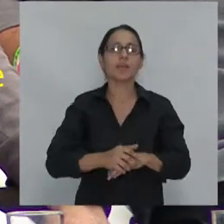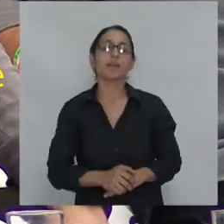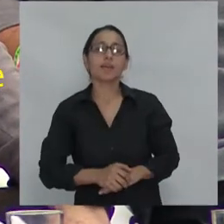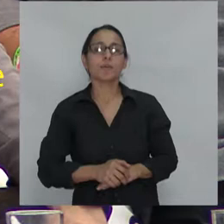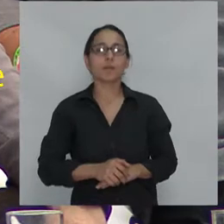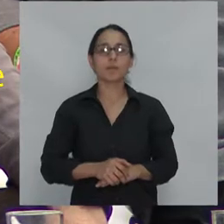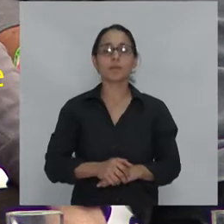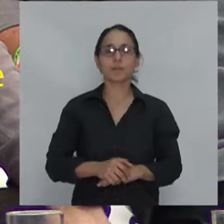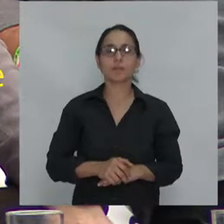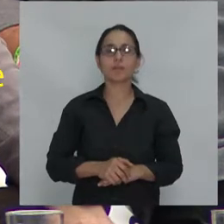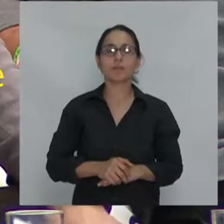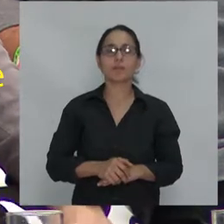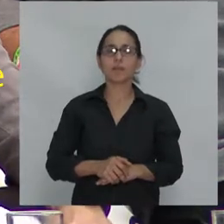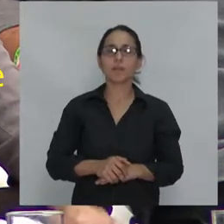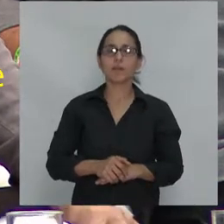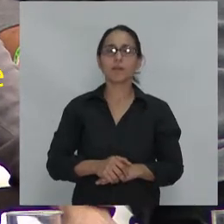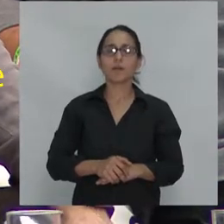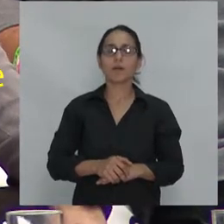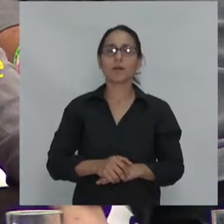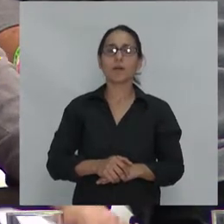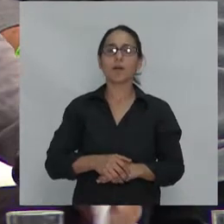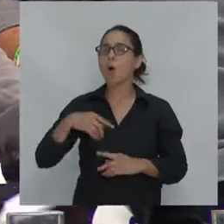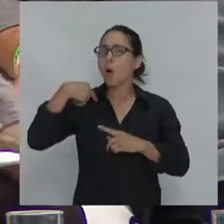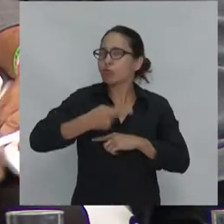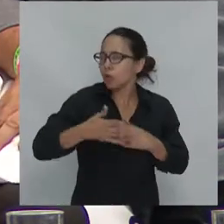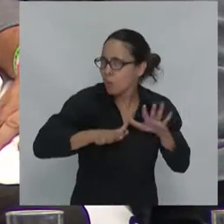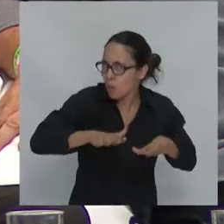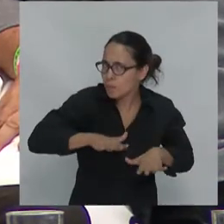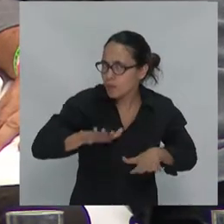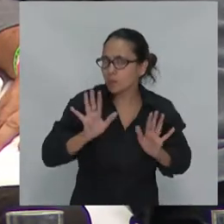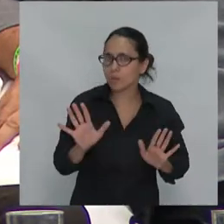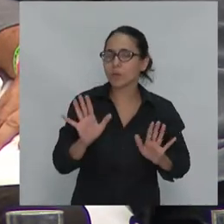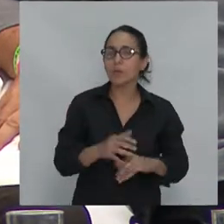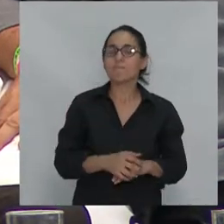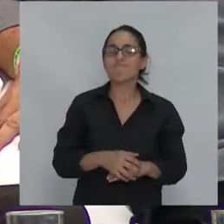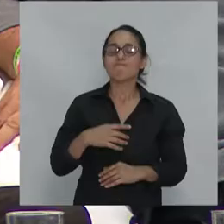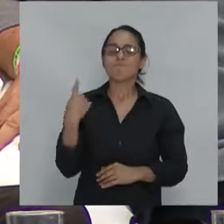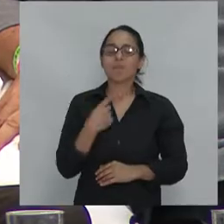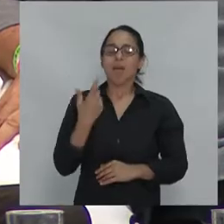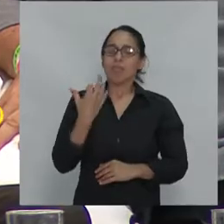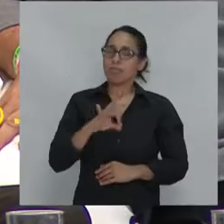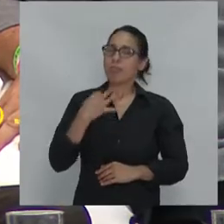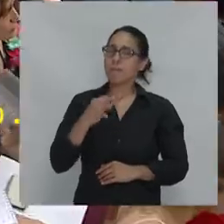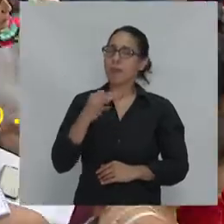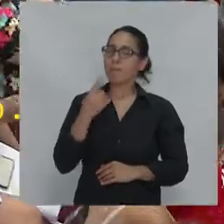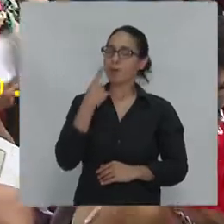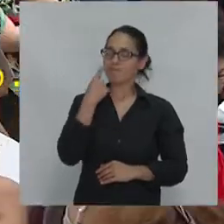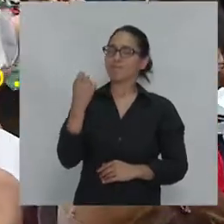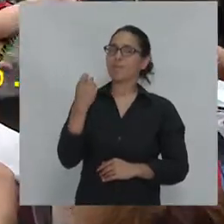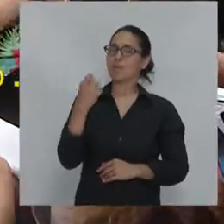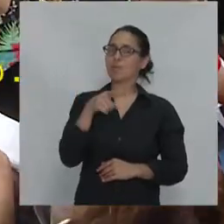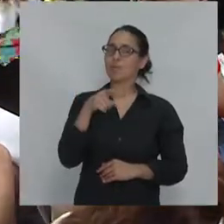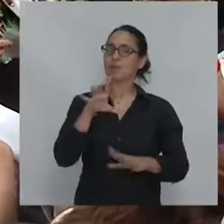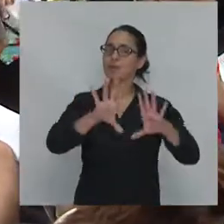tienes razón debemos reconocer que el mundo Trump